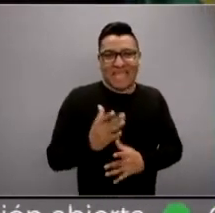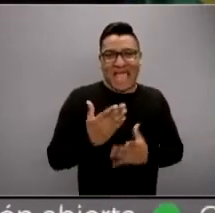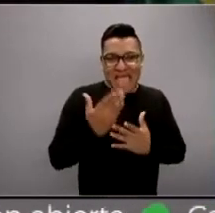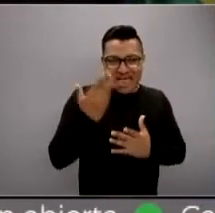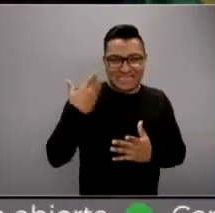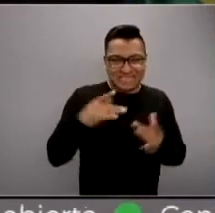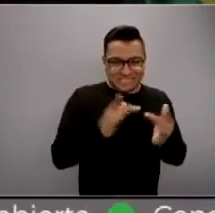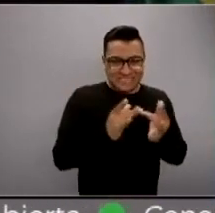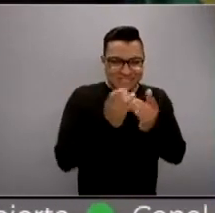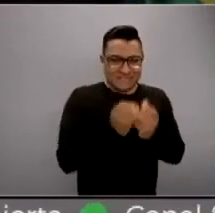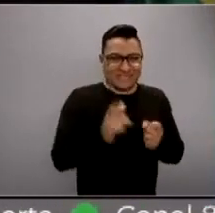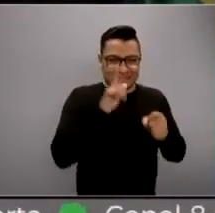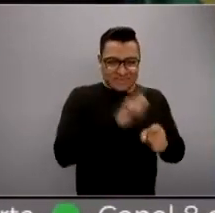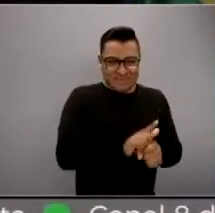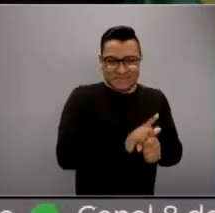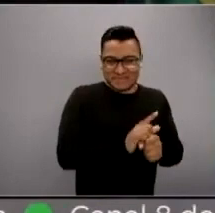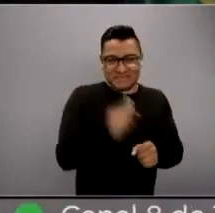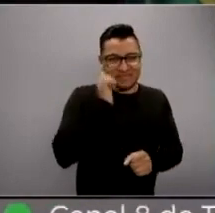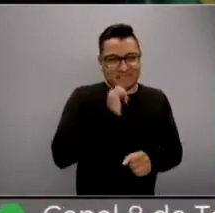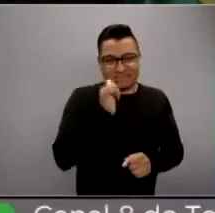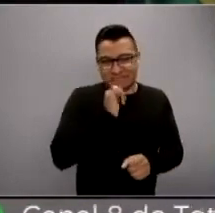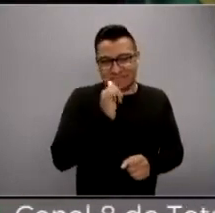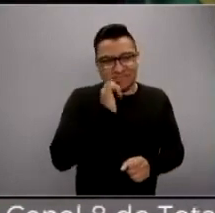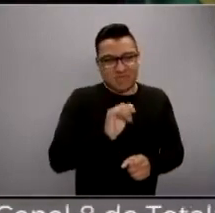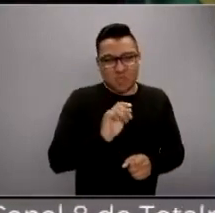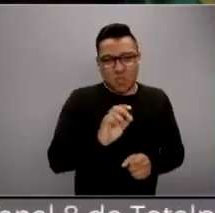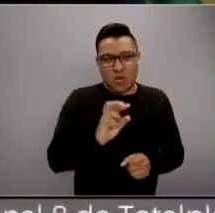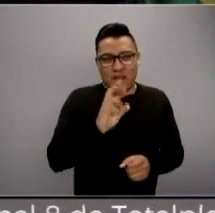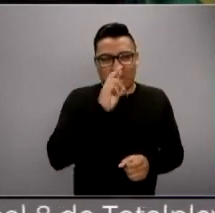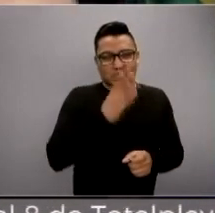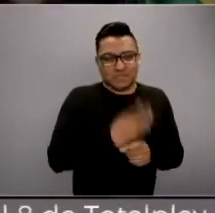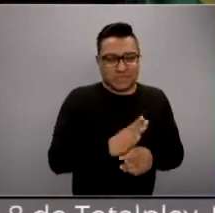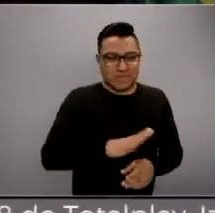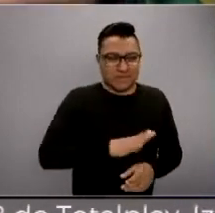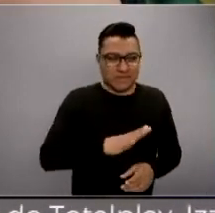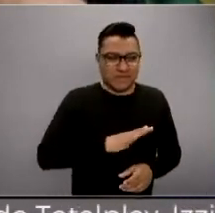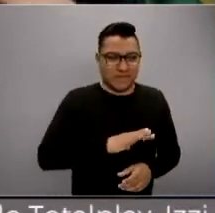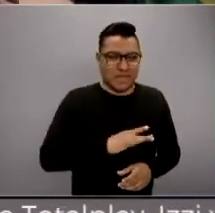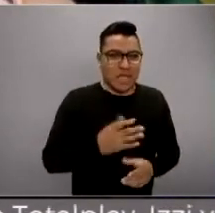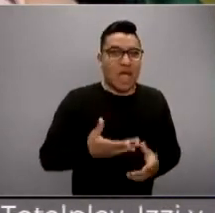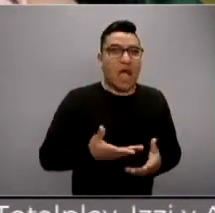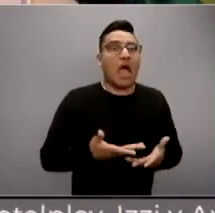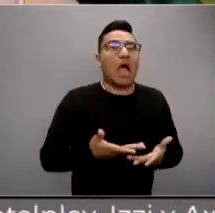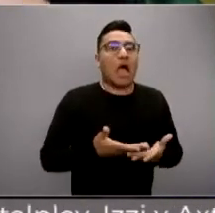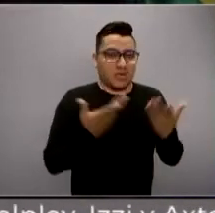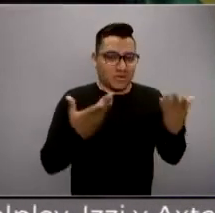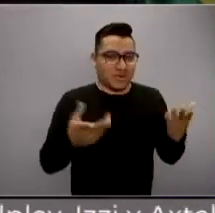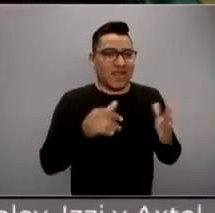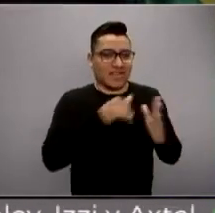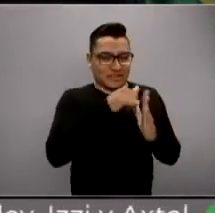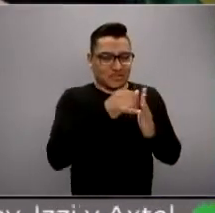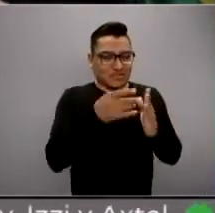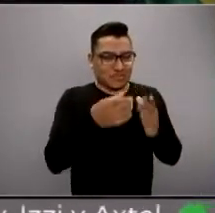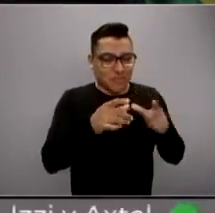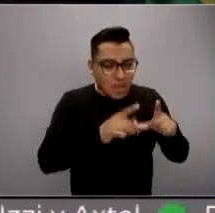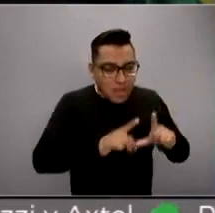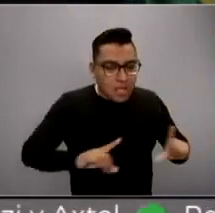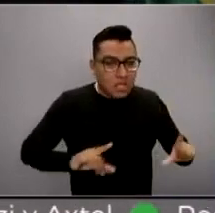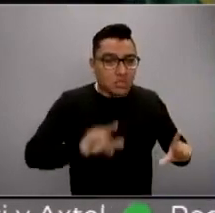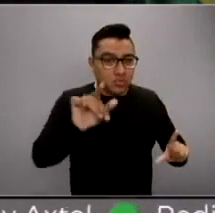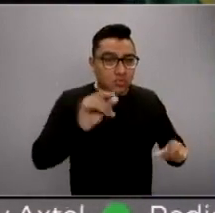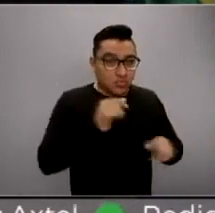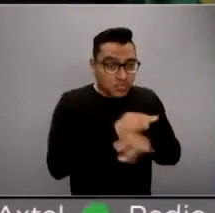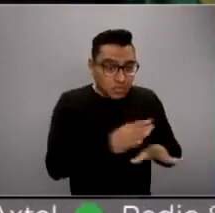un poquito de responsabilidad en esto. Por ejemplo, YouTube, todos los videos que tenían que ver con el COVID. Ahora ponen un aviso abajo que dice si quiere la información, ve